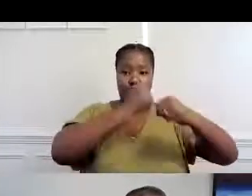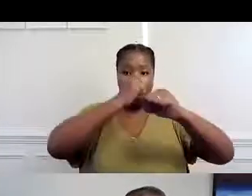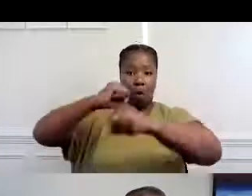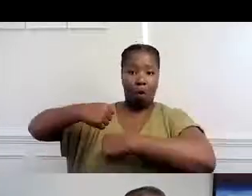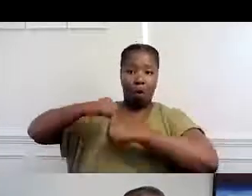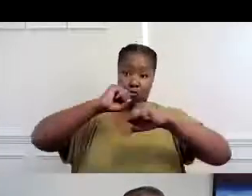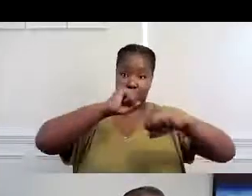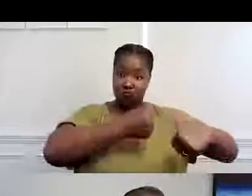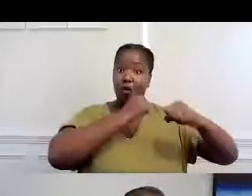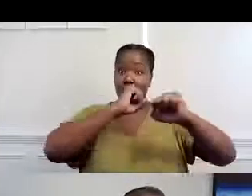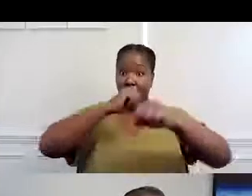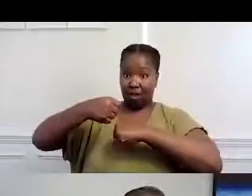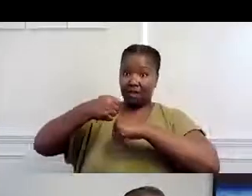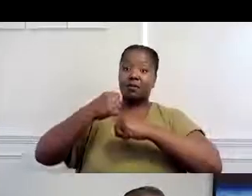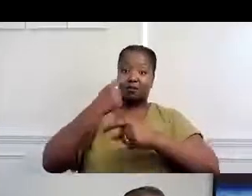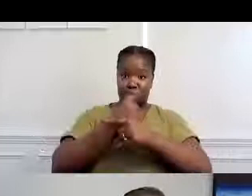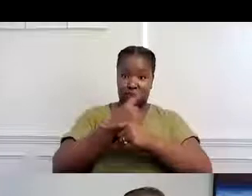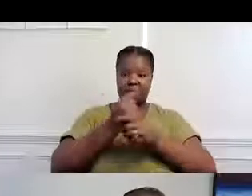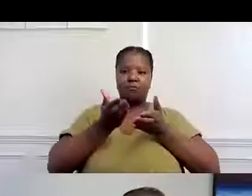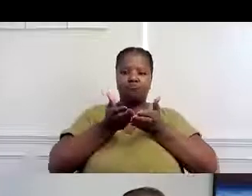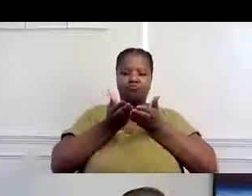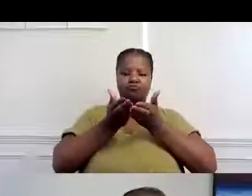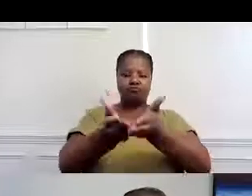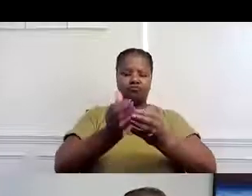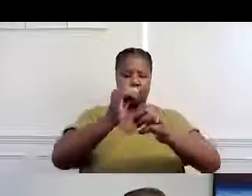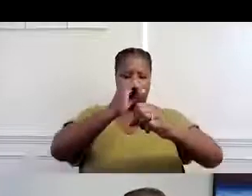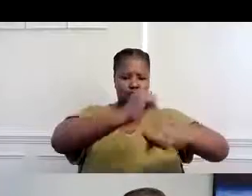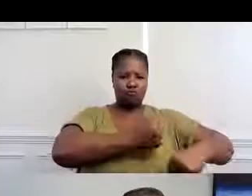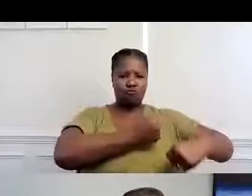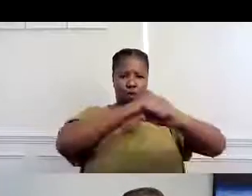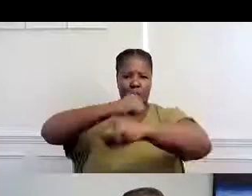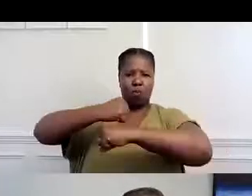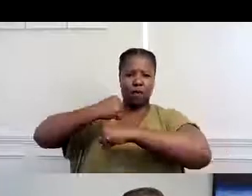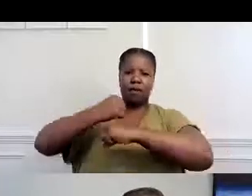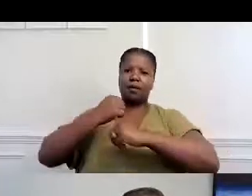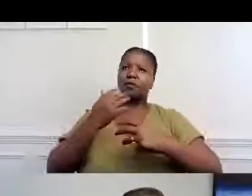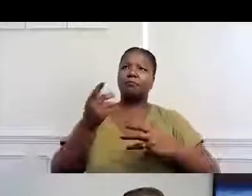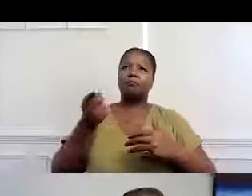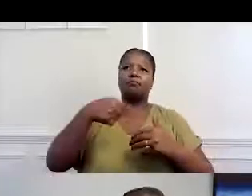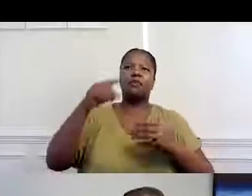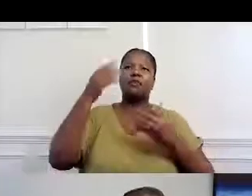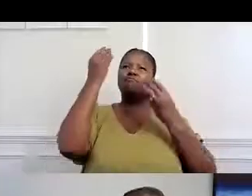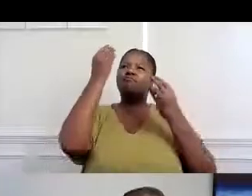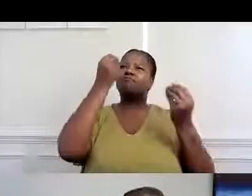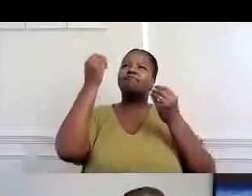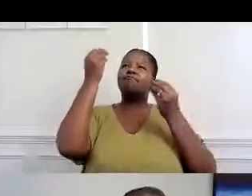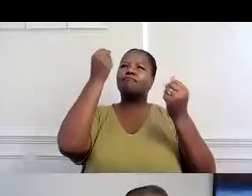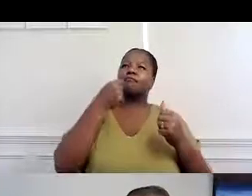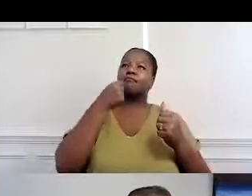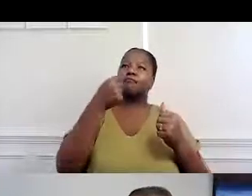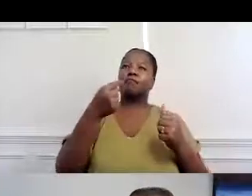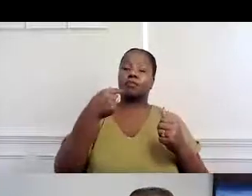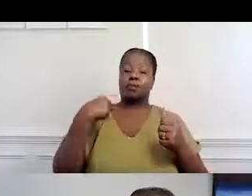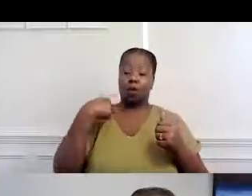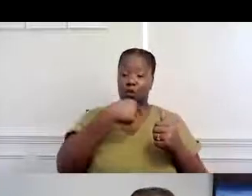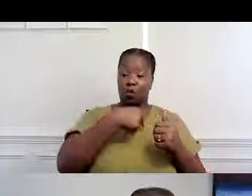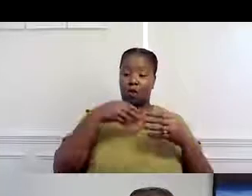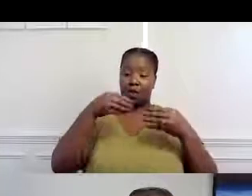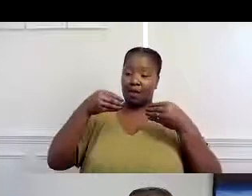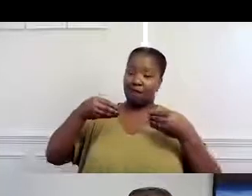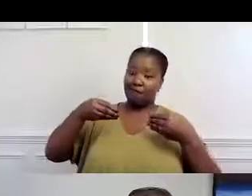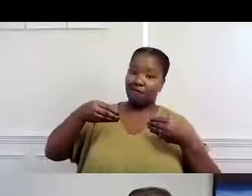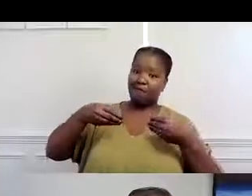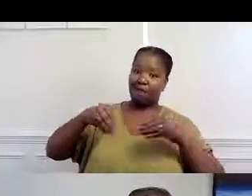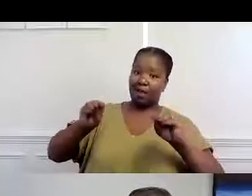De hacer remo, disculpe, de remar. Piensen en remar así un